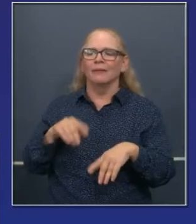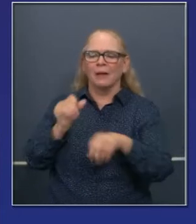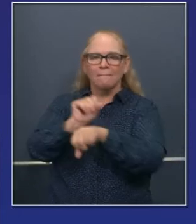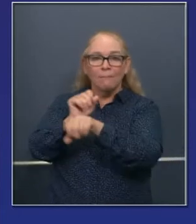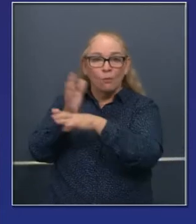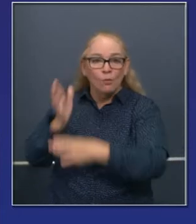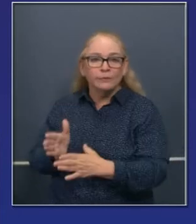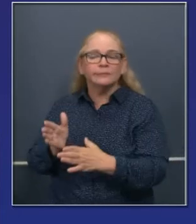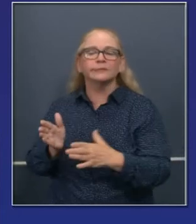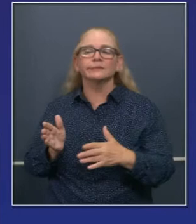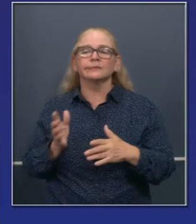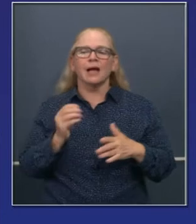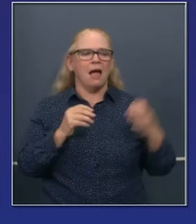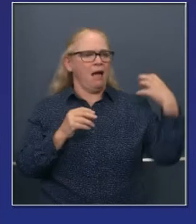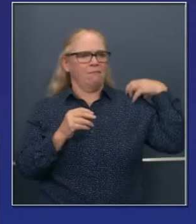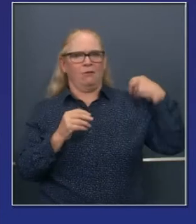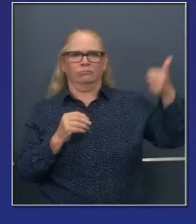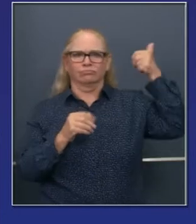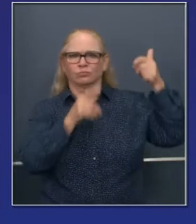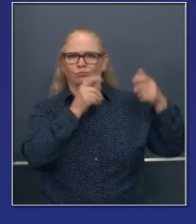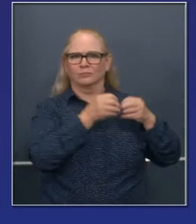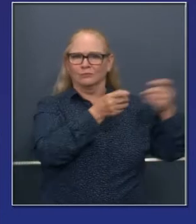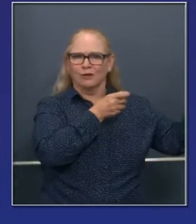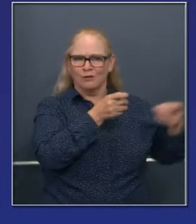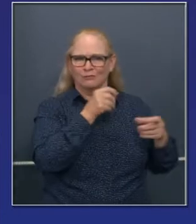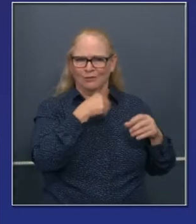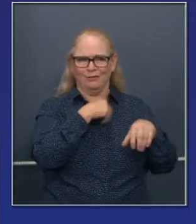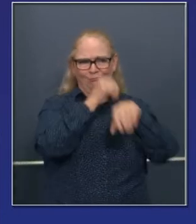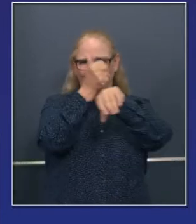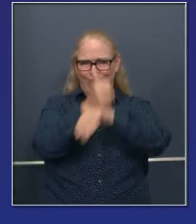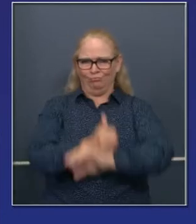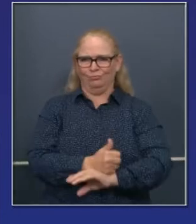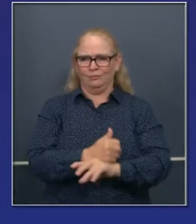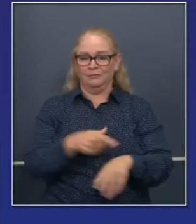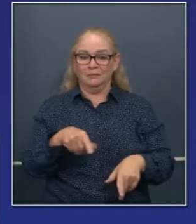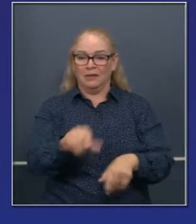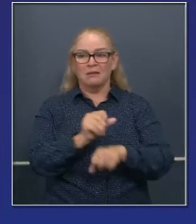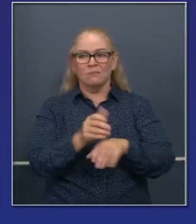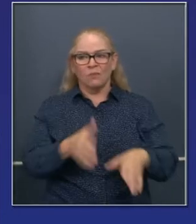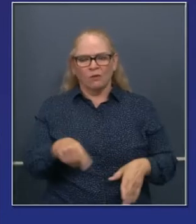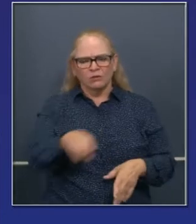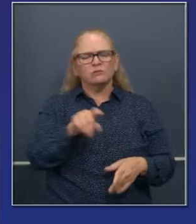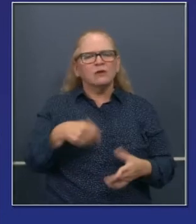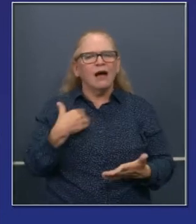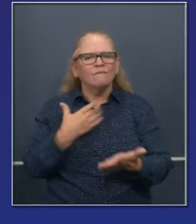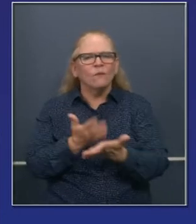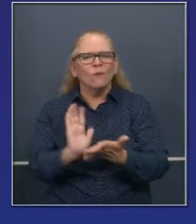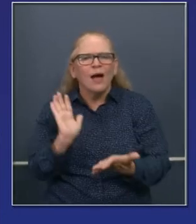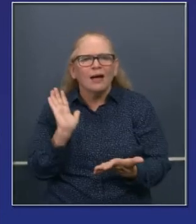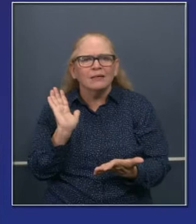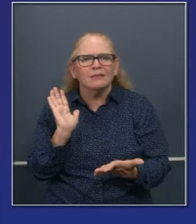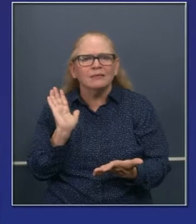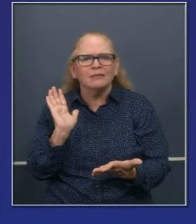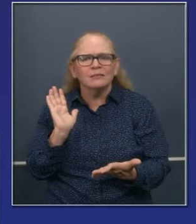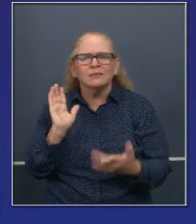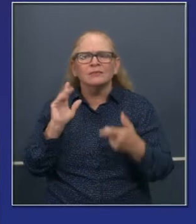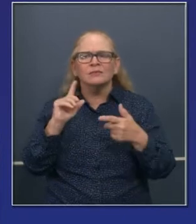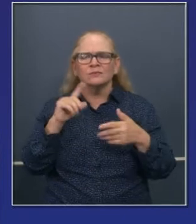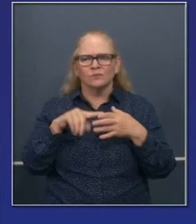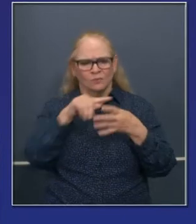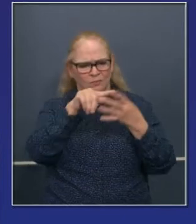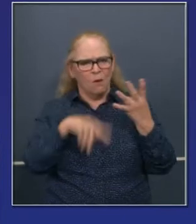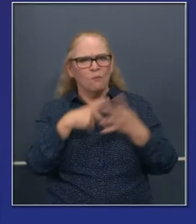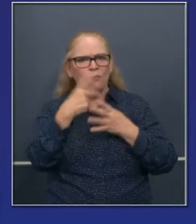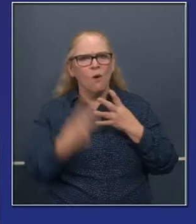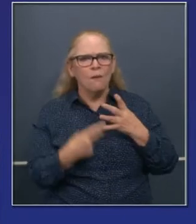informaciones y estas ayudas. Estamos hablando de empleados que tienen derecho a muchos de estos programas y ellos de hecho pagan contribuciones y